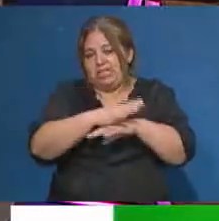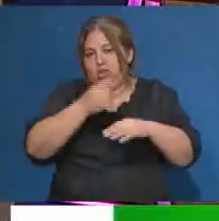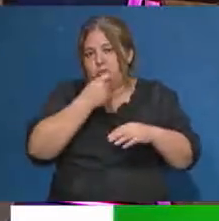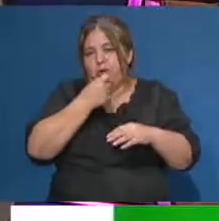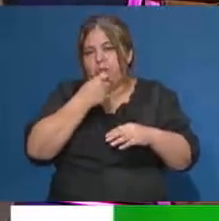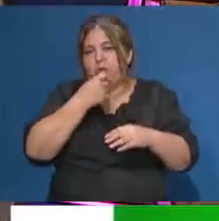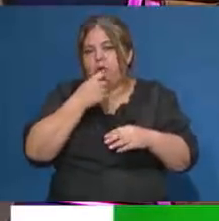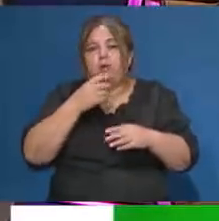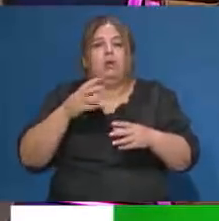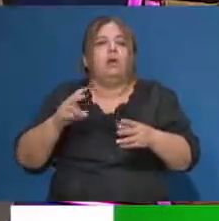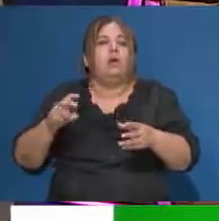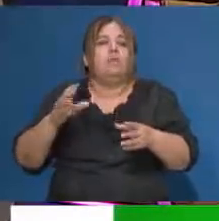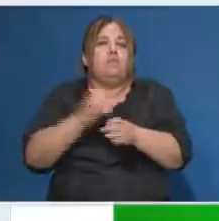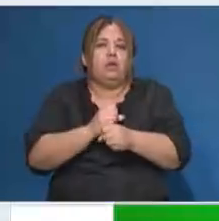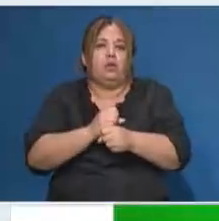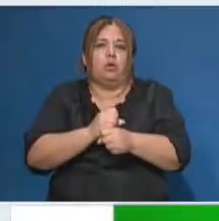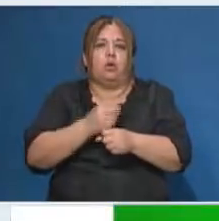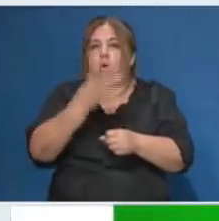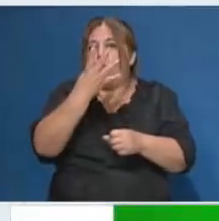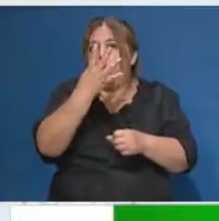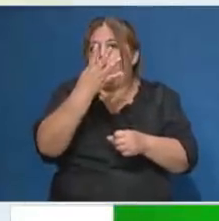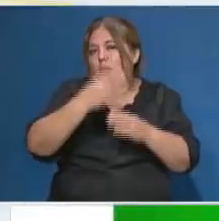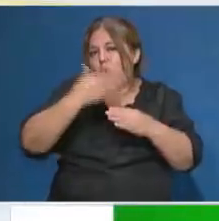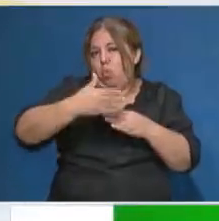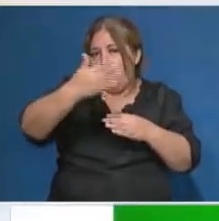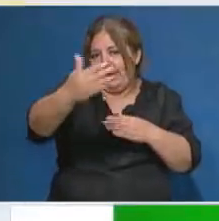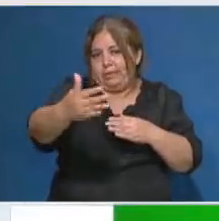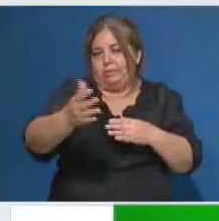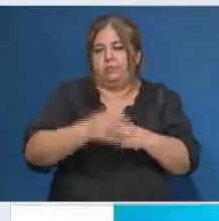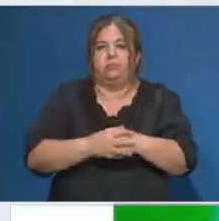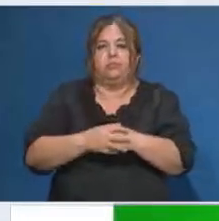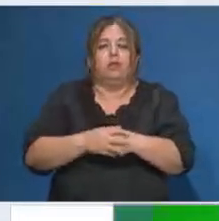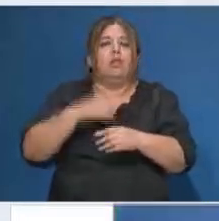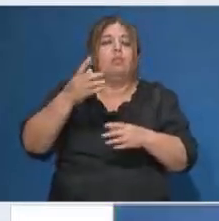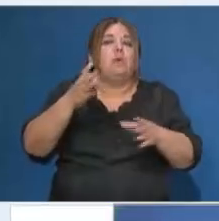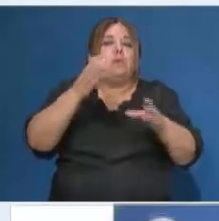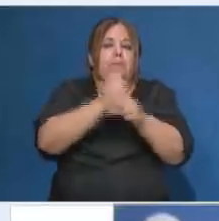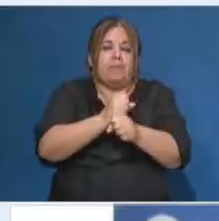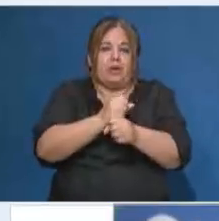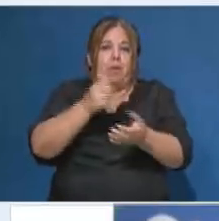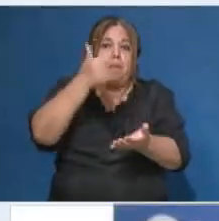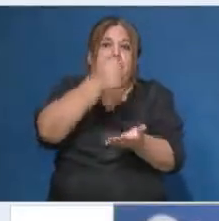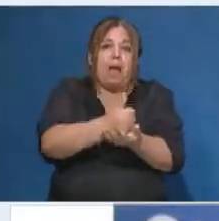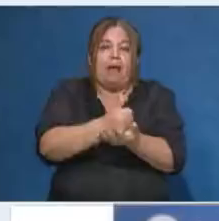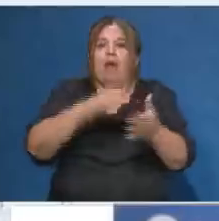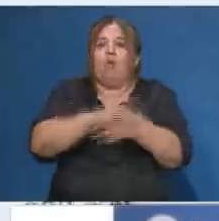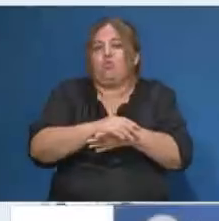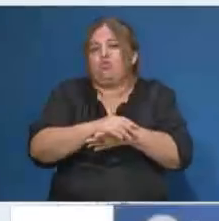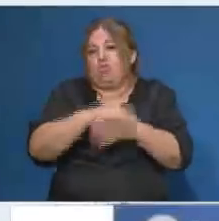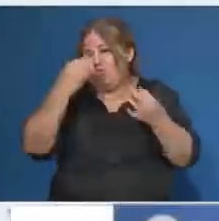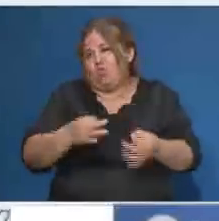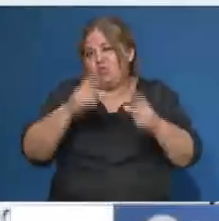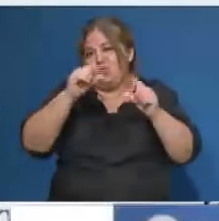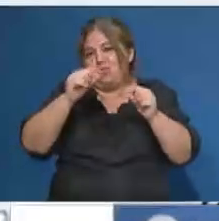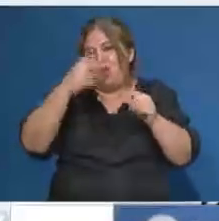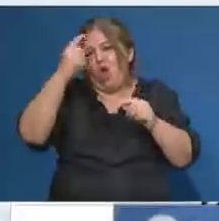hasta tomar el colectivo, hasta que te subís al colectivo cerca de 400 metros. Luego nos coincidió la parada con el destino. Ahora esto pasa en la aplicación y parece